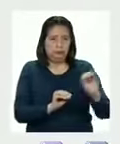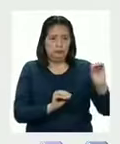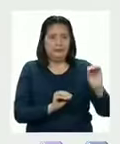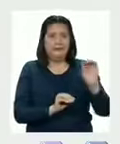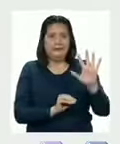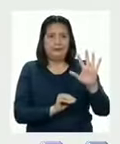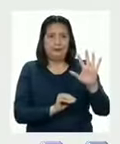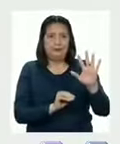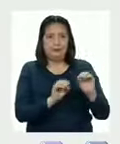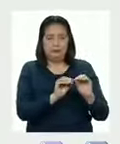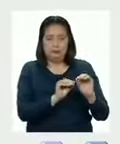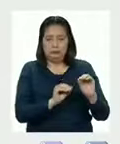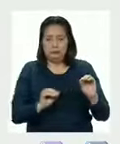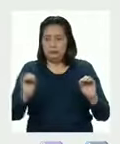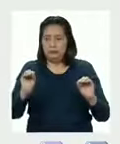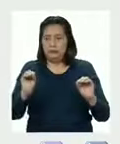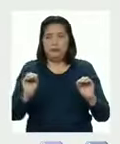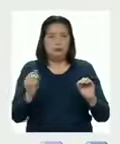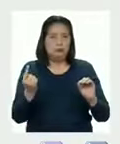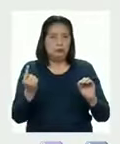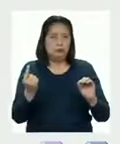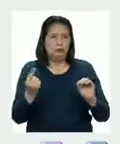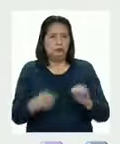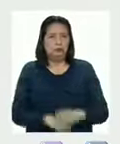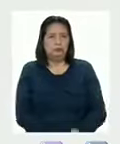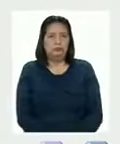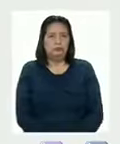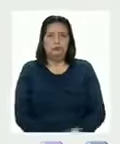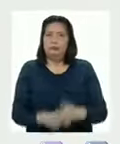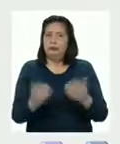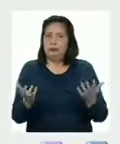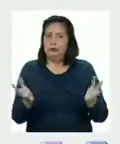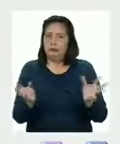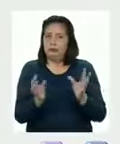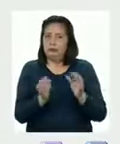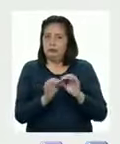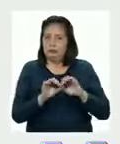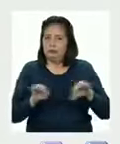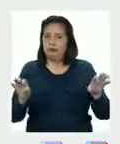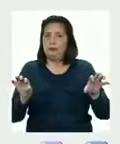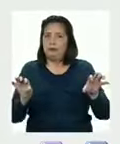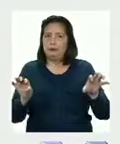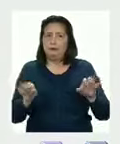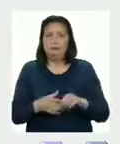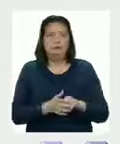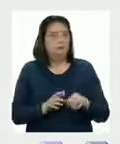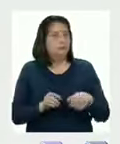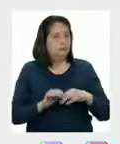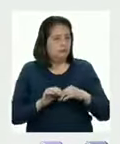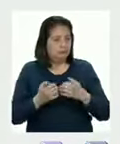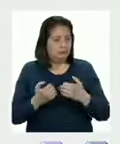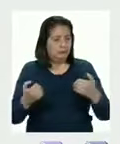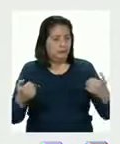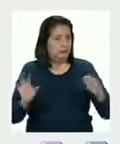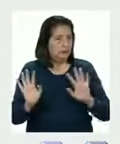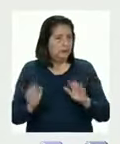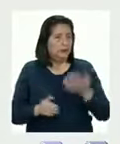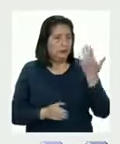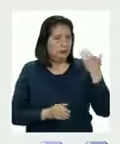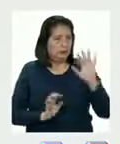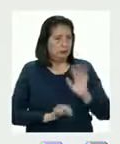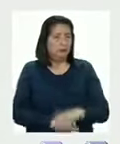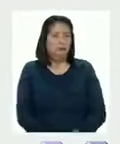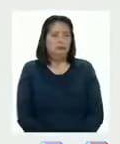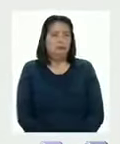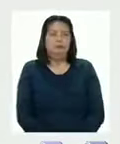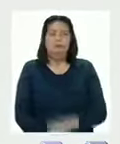cinco Y la otra a la casilla del uno O sea, se separan las piedritas incluso más que en el caso anterior